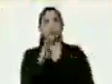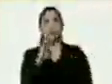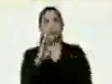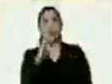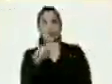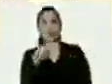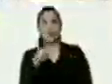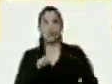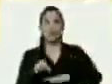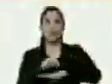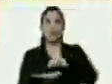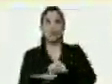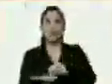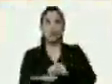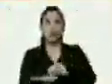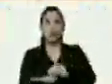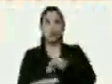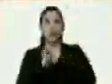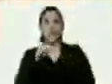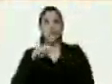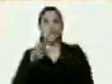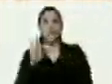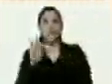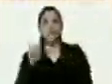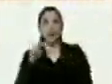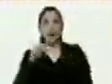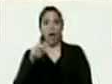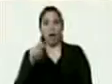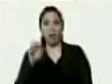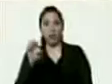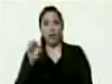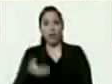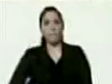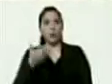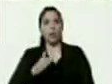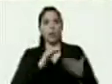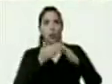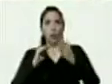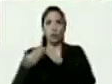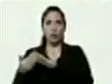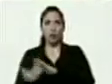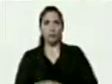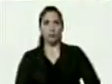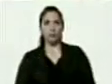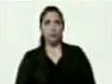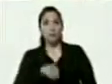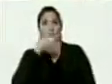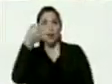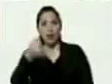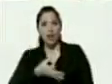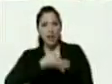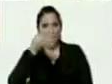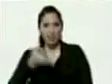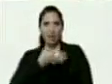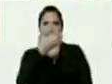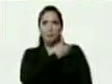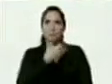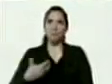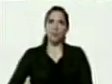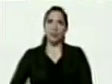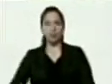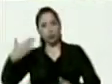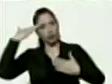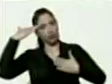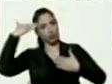aquí del municipio infante de una importante comunidad Niduca buenas tardes presidente un